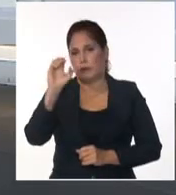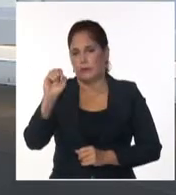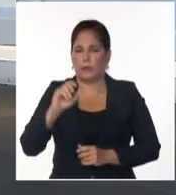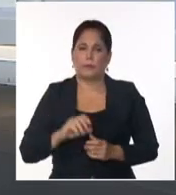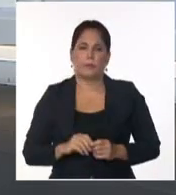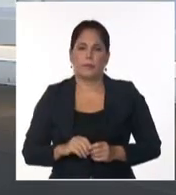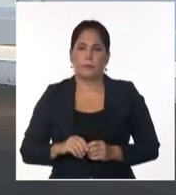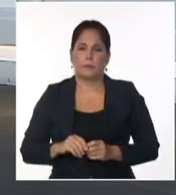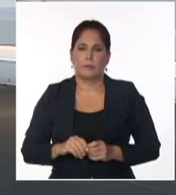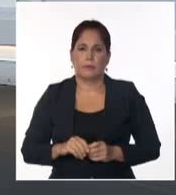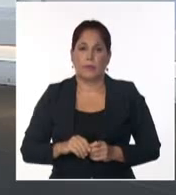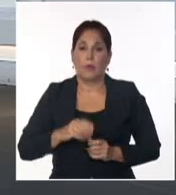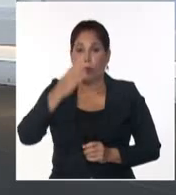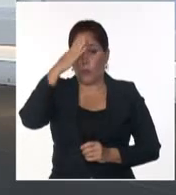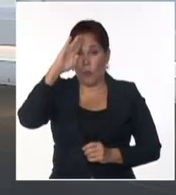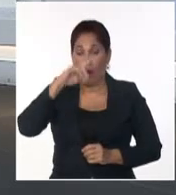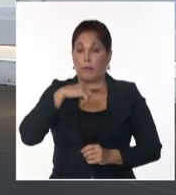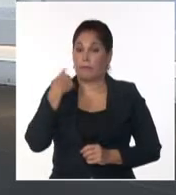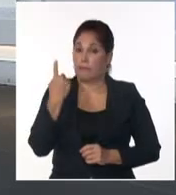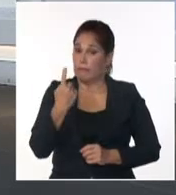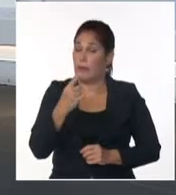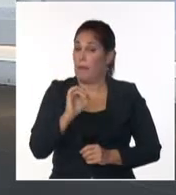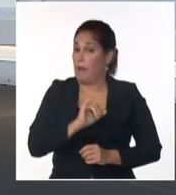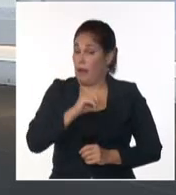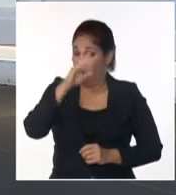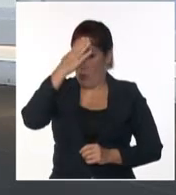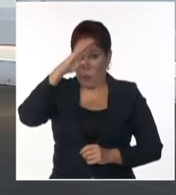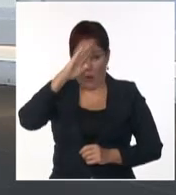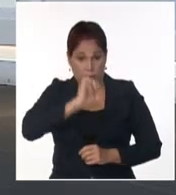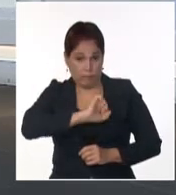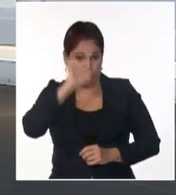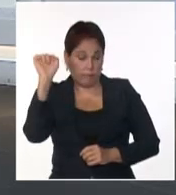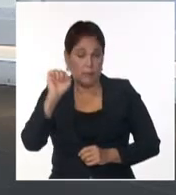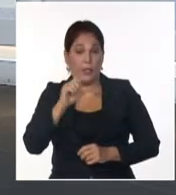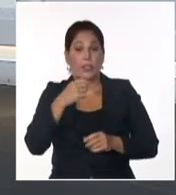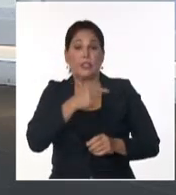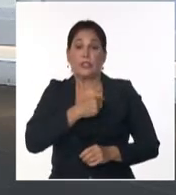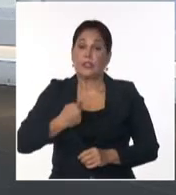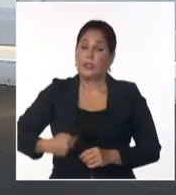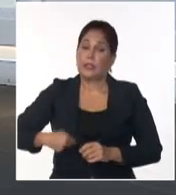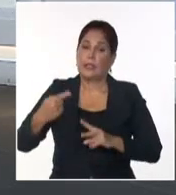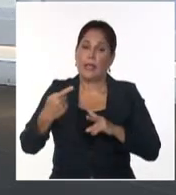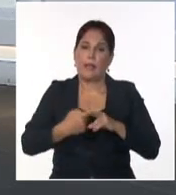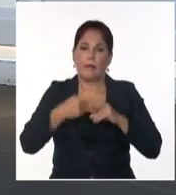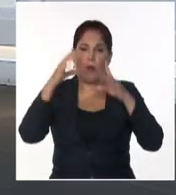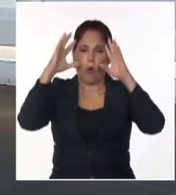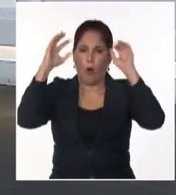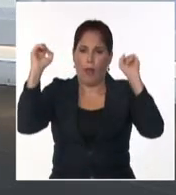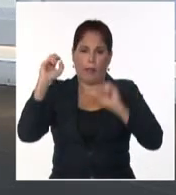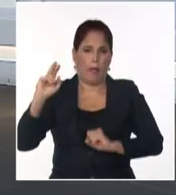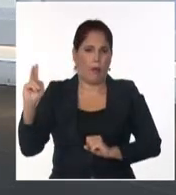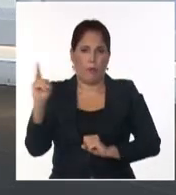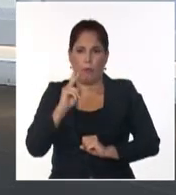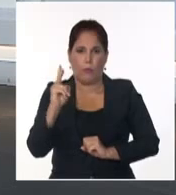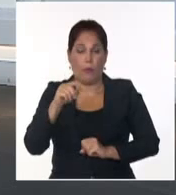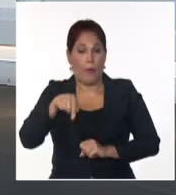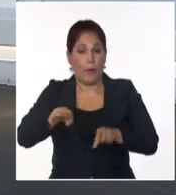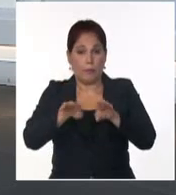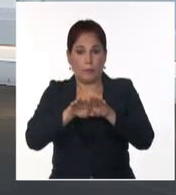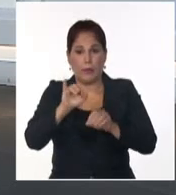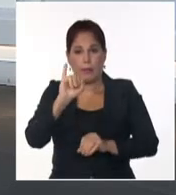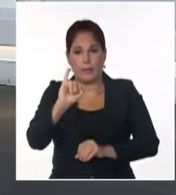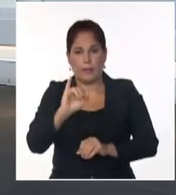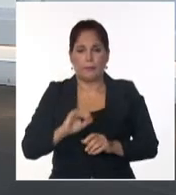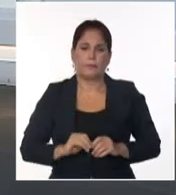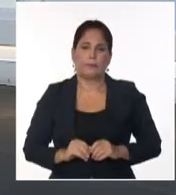a semifinales, los cubanos vencieron a China y Países Bajos. Los cubanos se empataron a 6 ante Italia al inicio de esta Copa del Mundo.